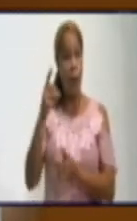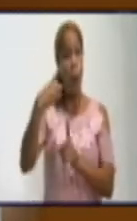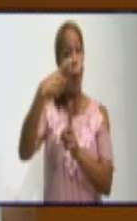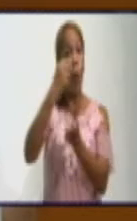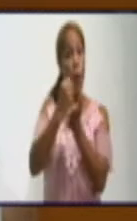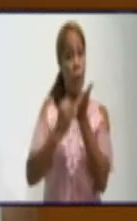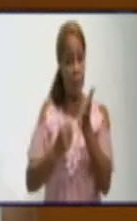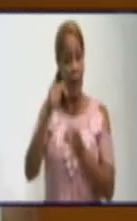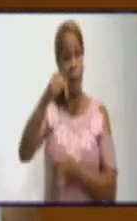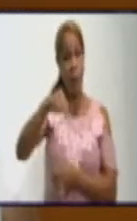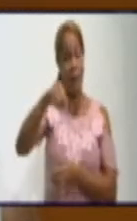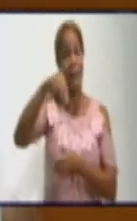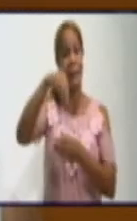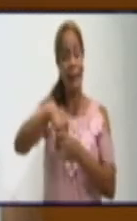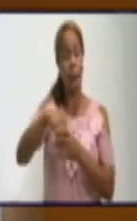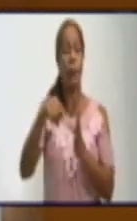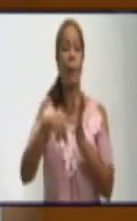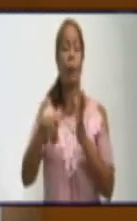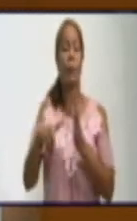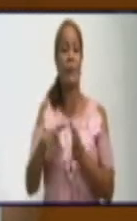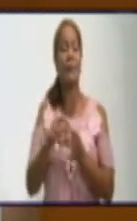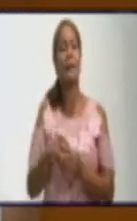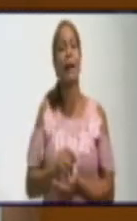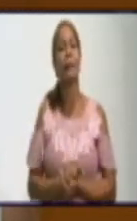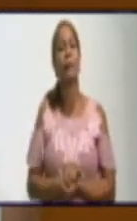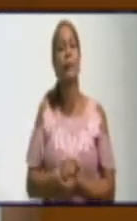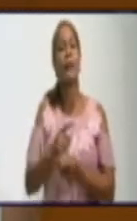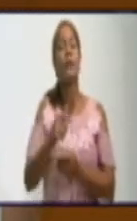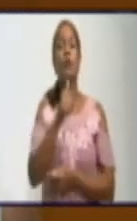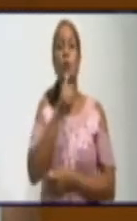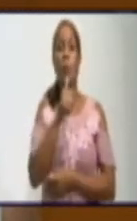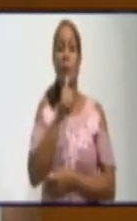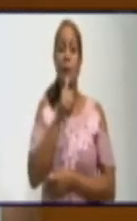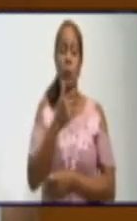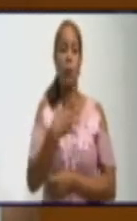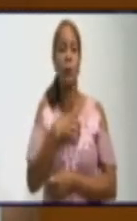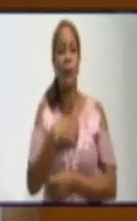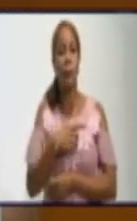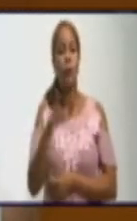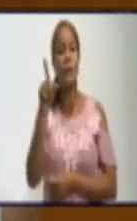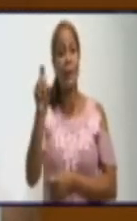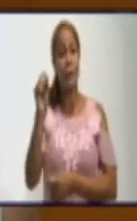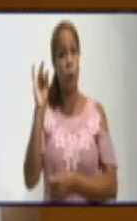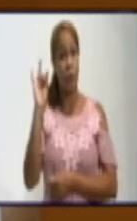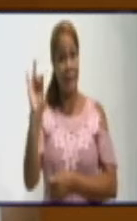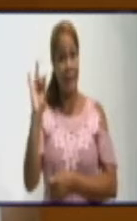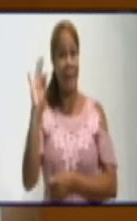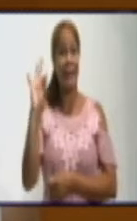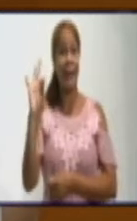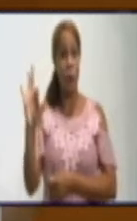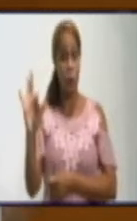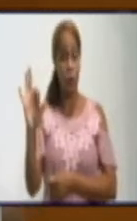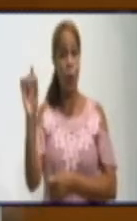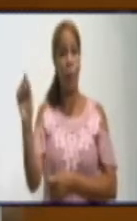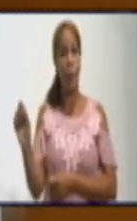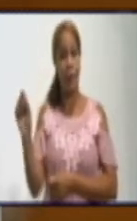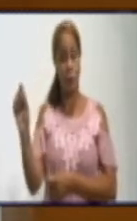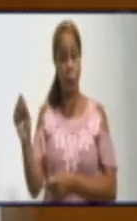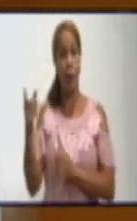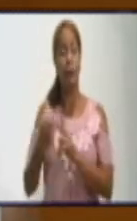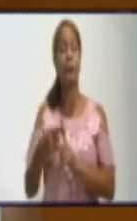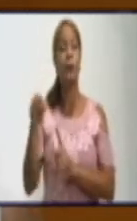18 en la provincia de Santiago de Cuba. Sospechoso tenemos 278 pacientes y